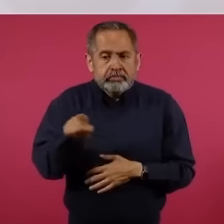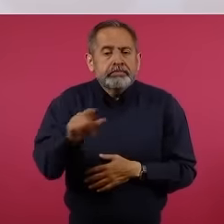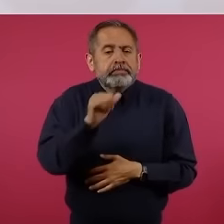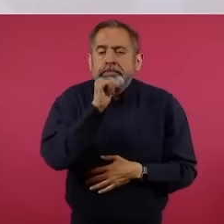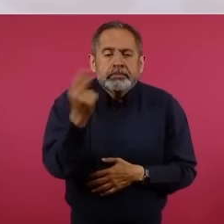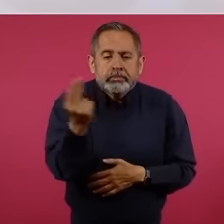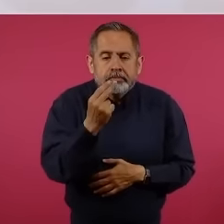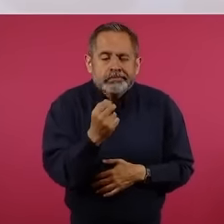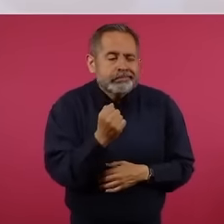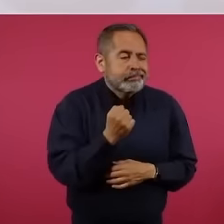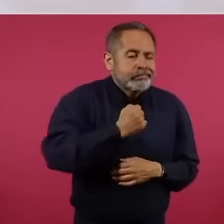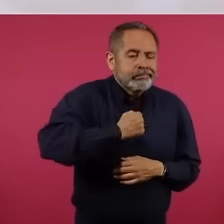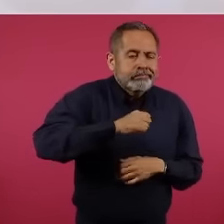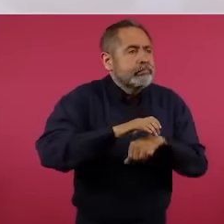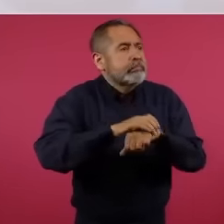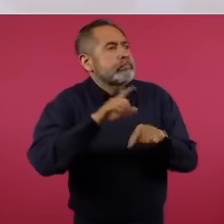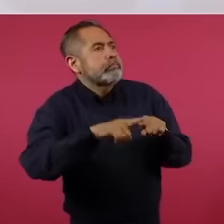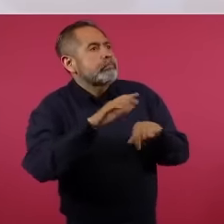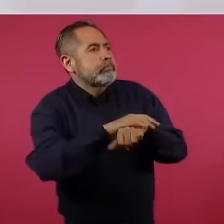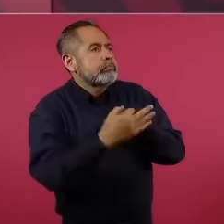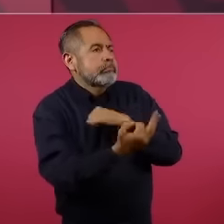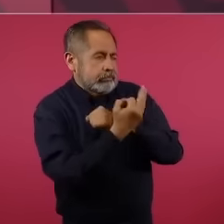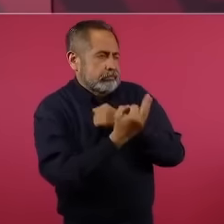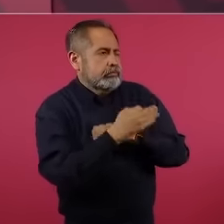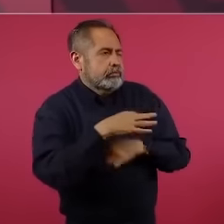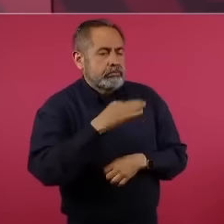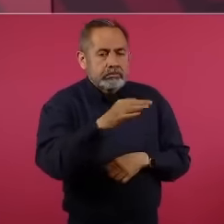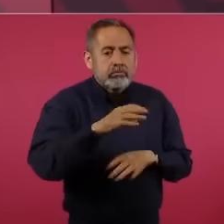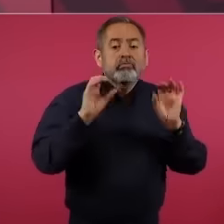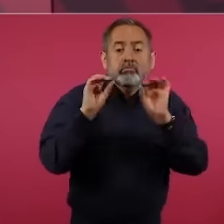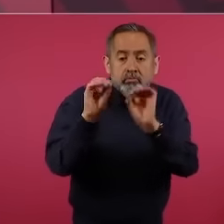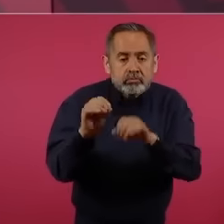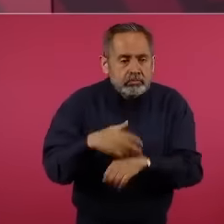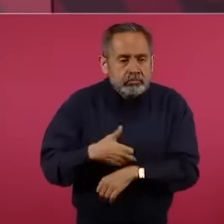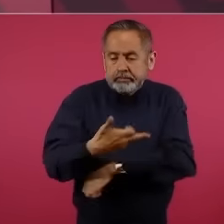influyentismo, del amiguismo, del nepotismo.